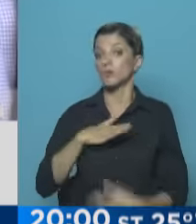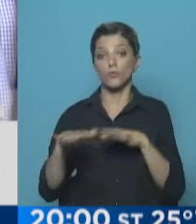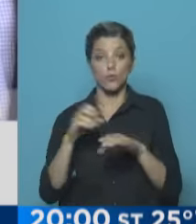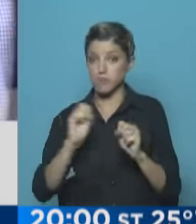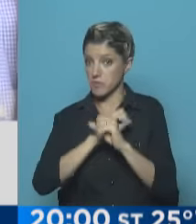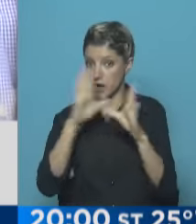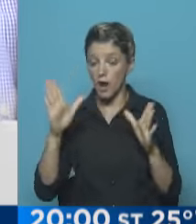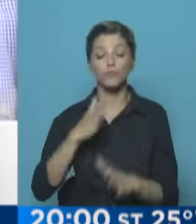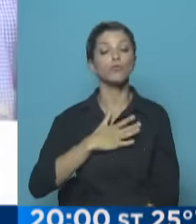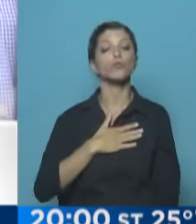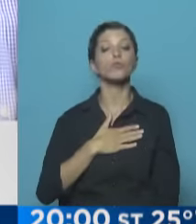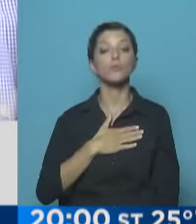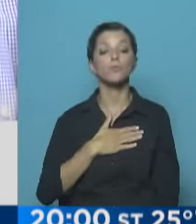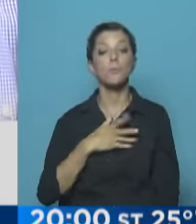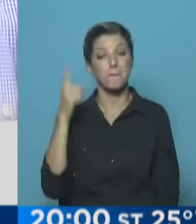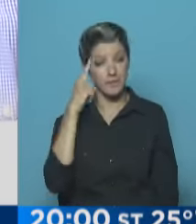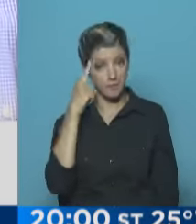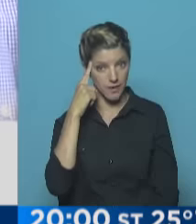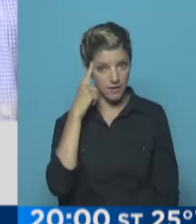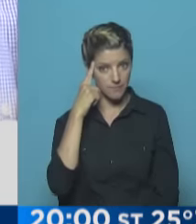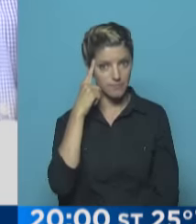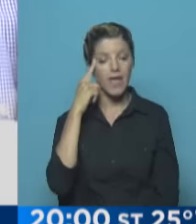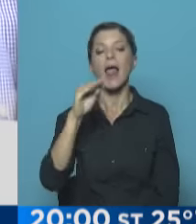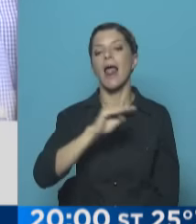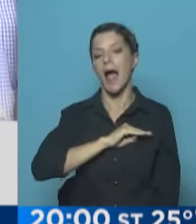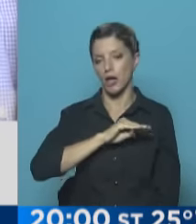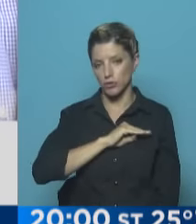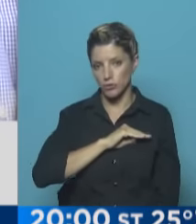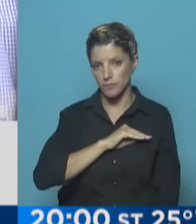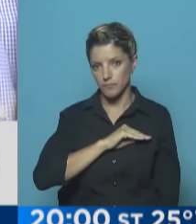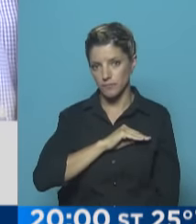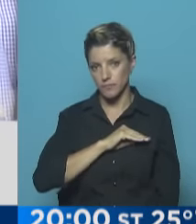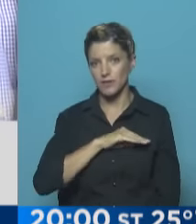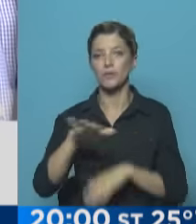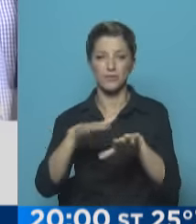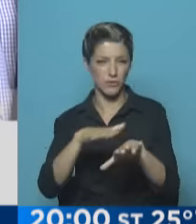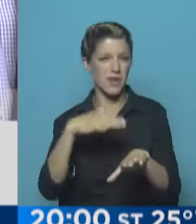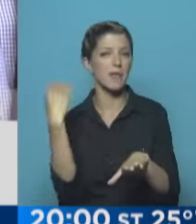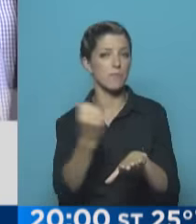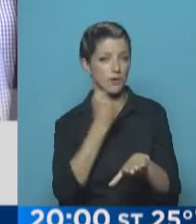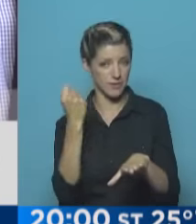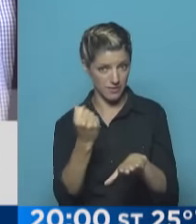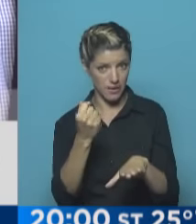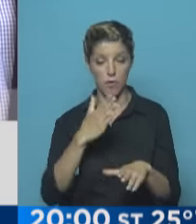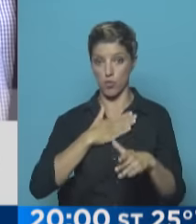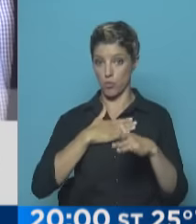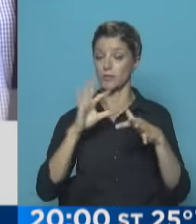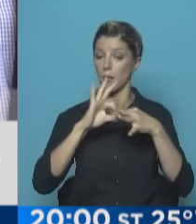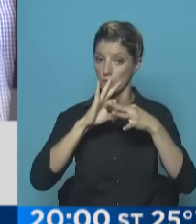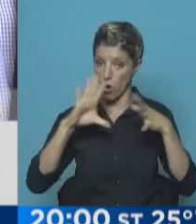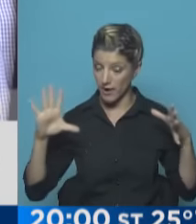pensando en que toda esta ceremonia, es realmente un momento muy importante para nuestra democracia,